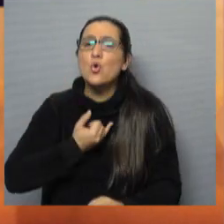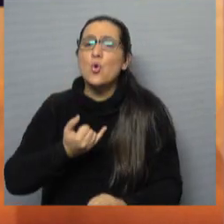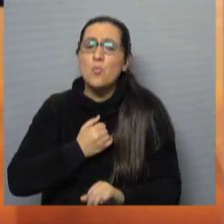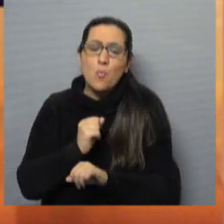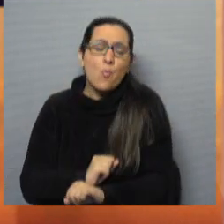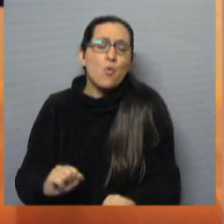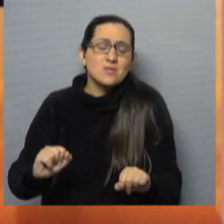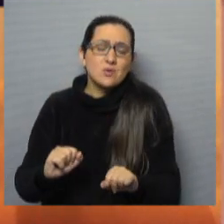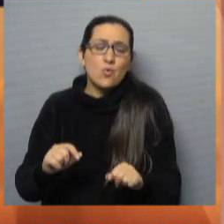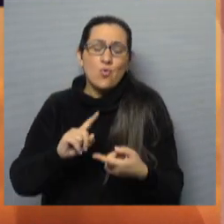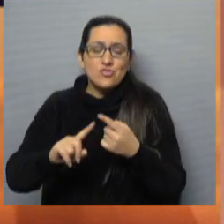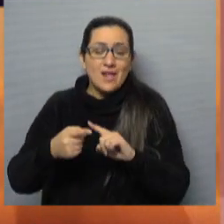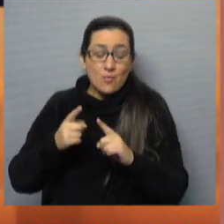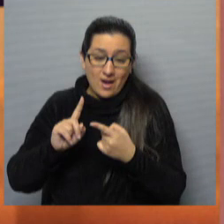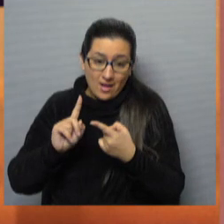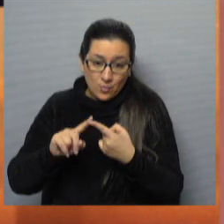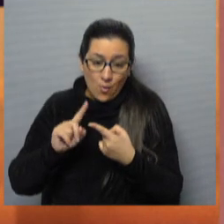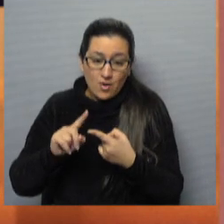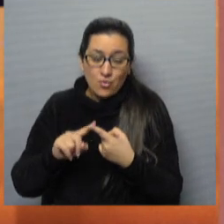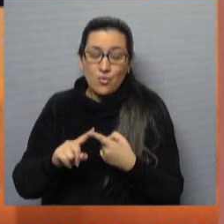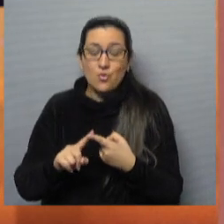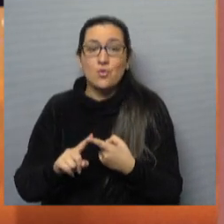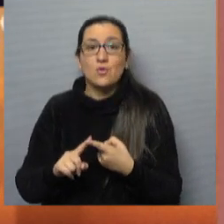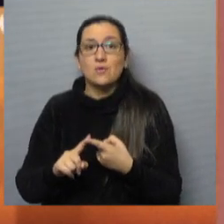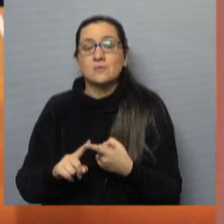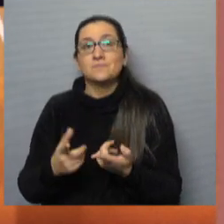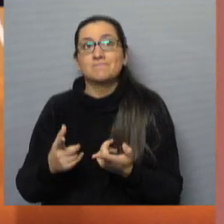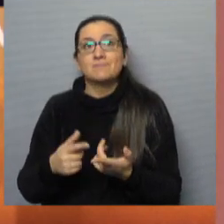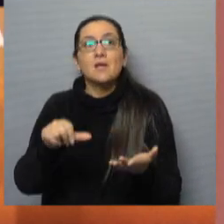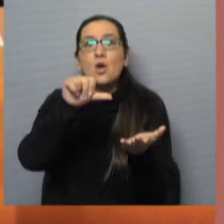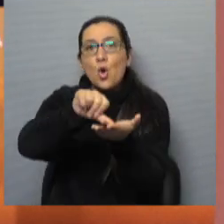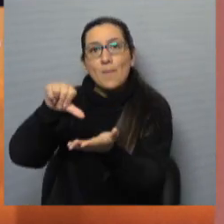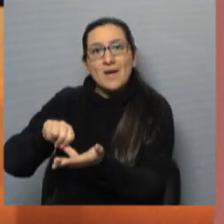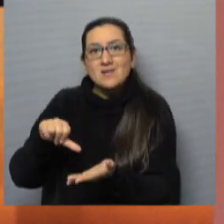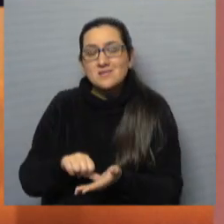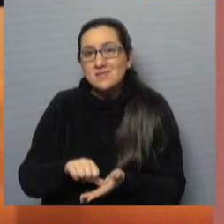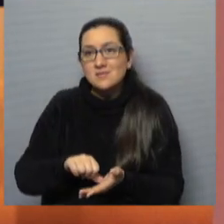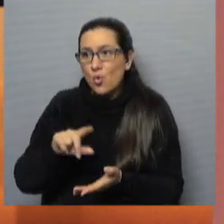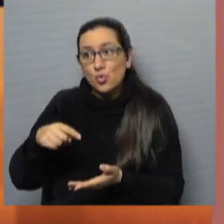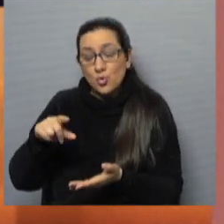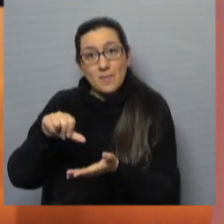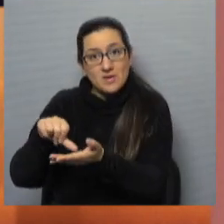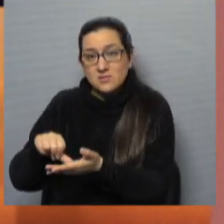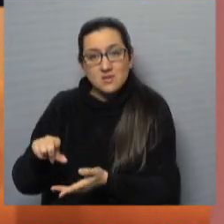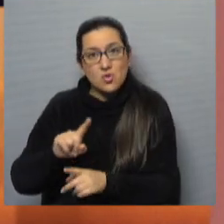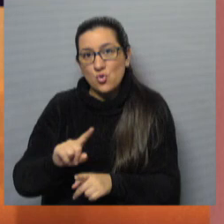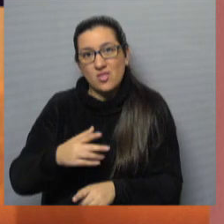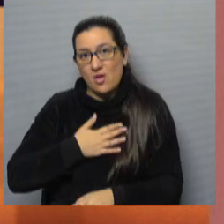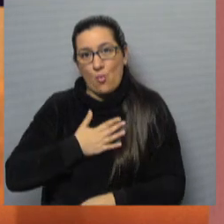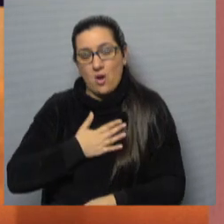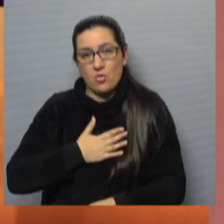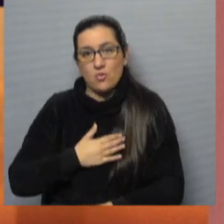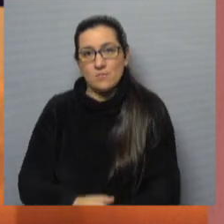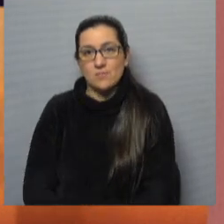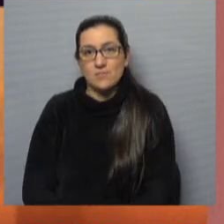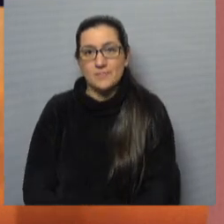llevar adelante un tratado que los otros países del Mercosur no estarían tan de acuerdo.